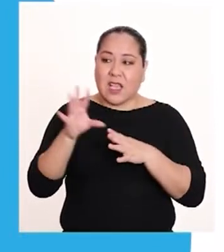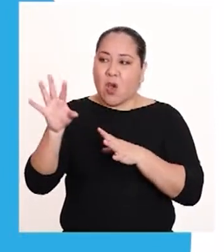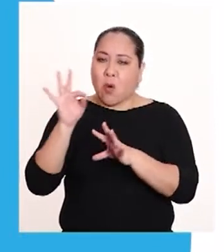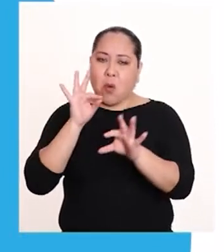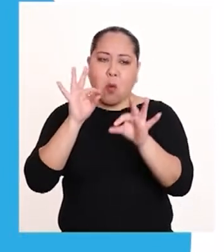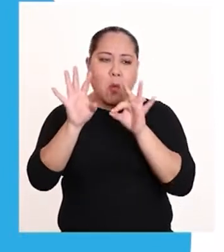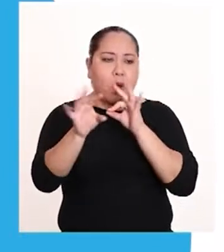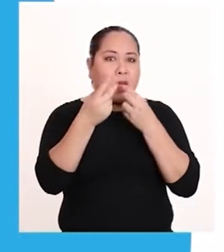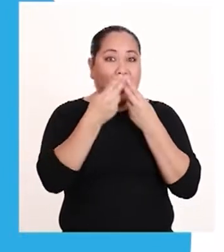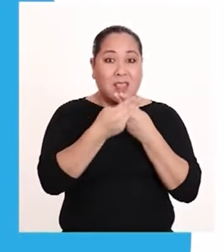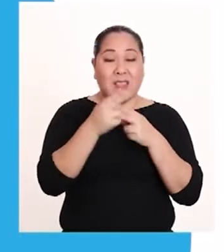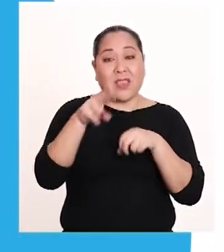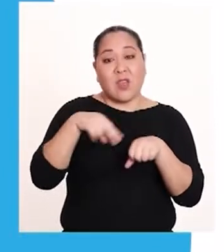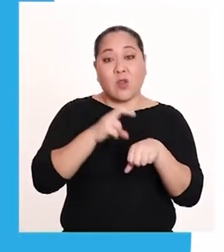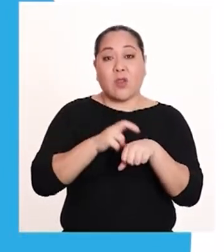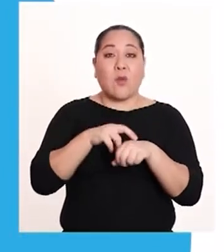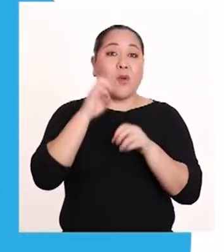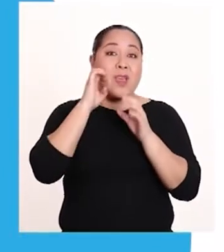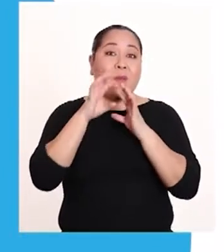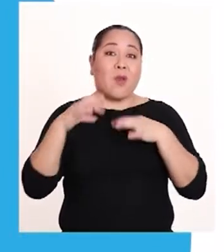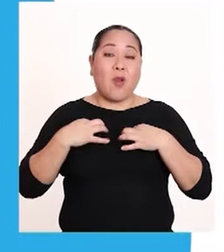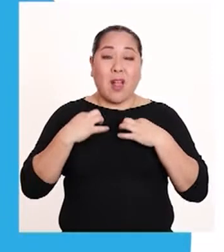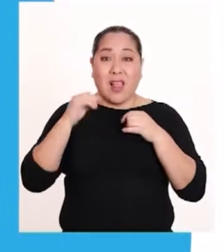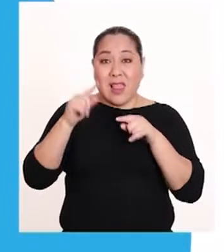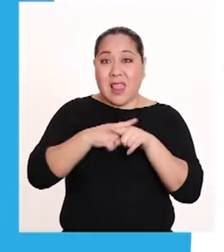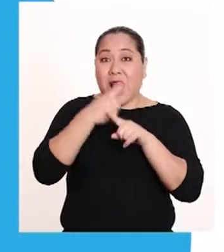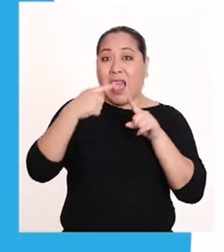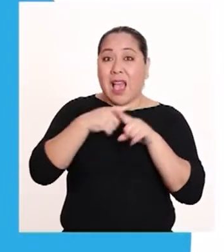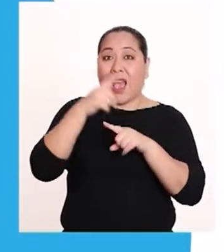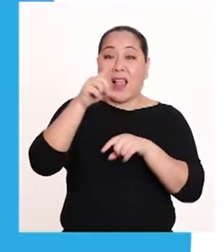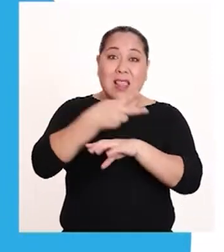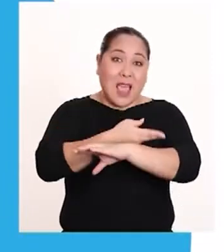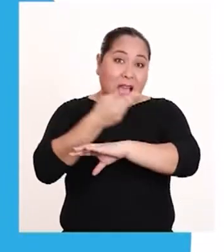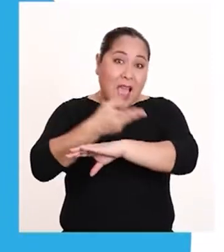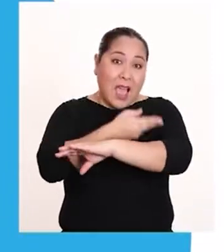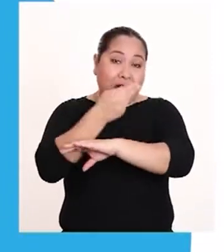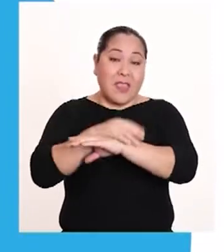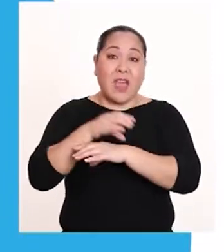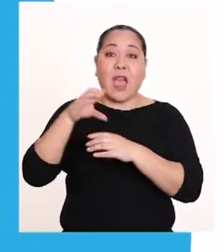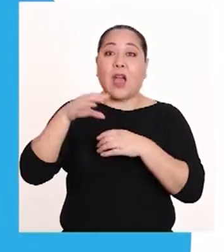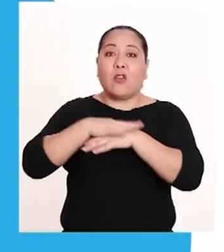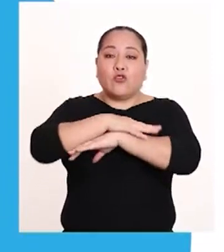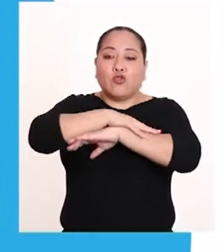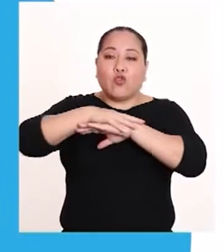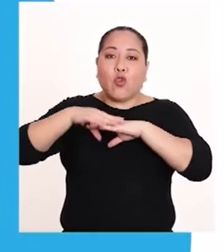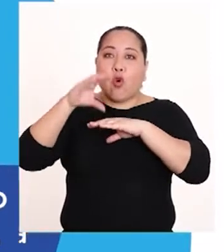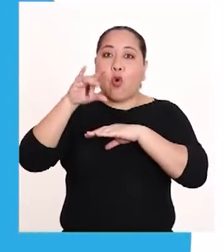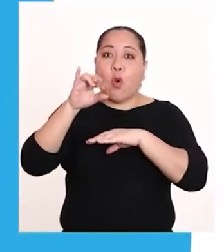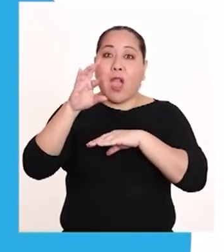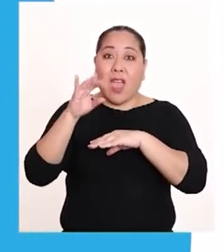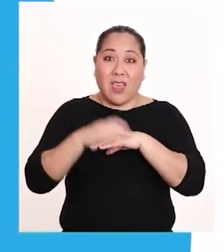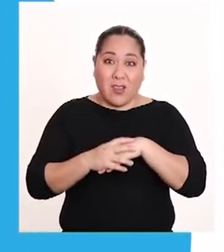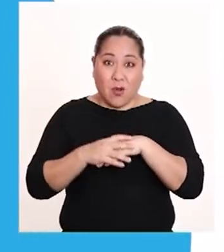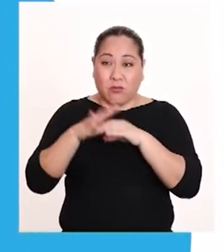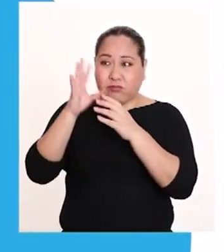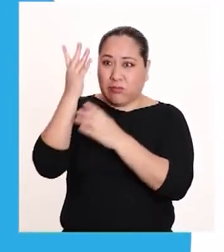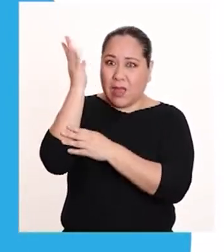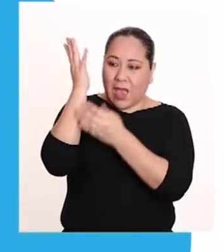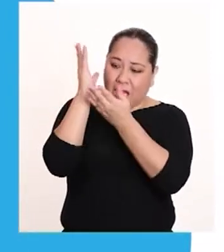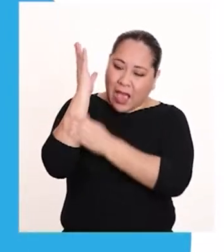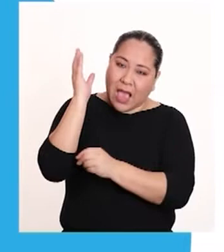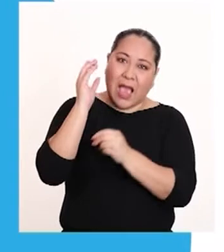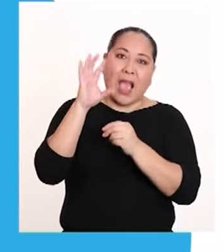encuentran en la naturaleza, como la lana, el cuero, la seda y el caucho, para crear materiales